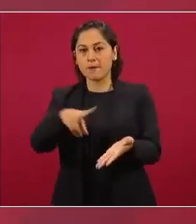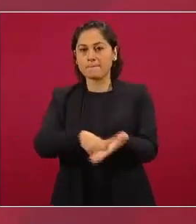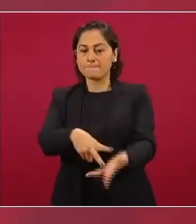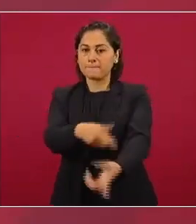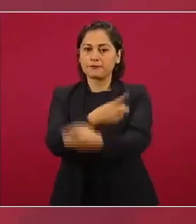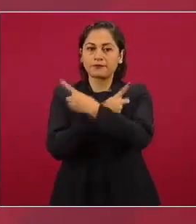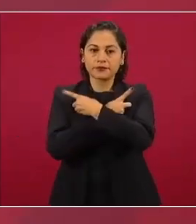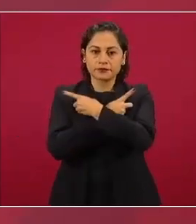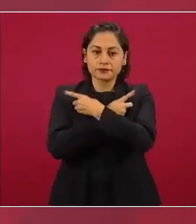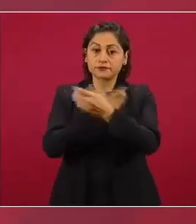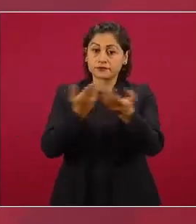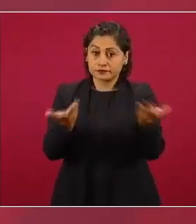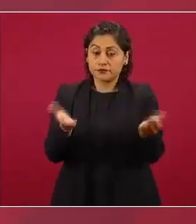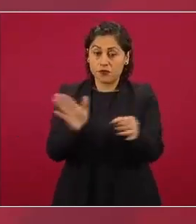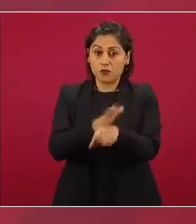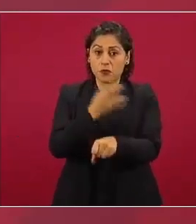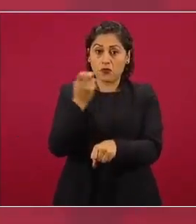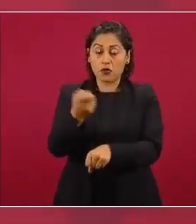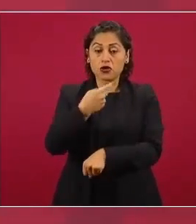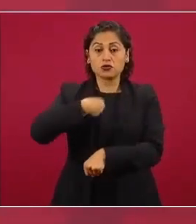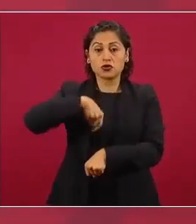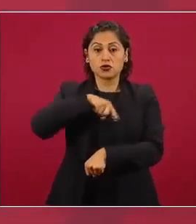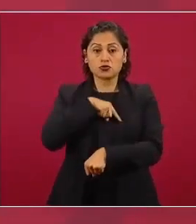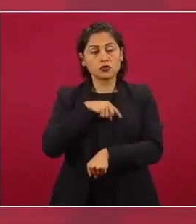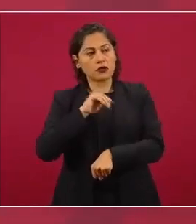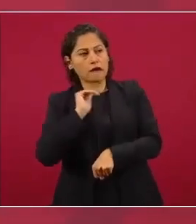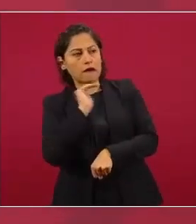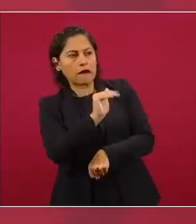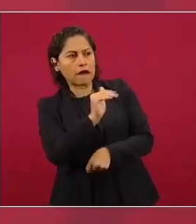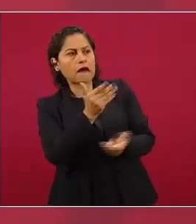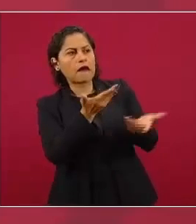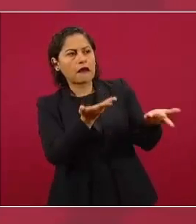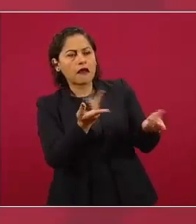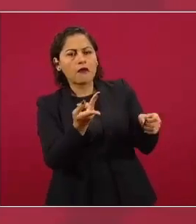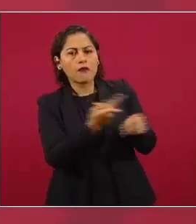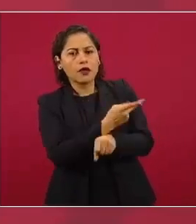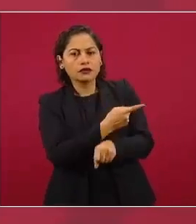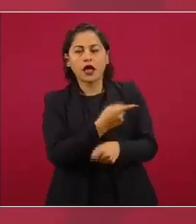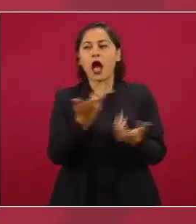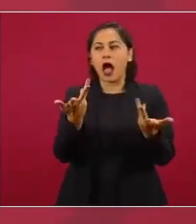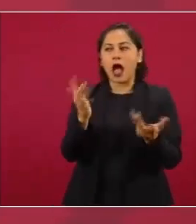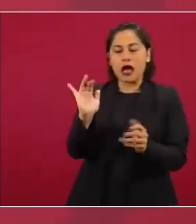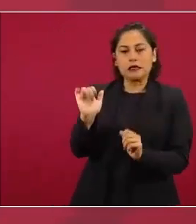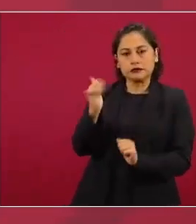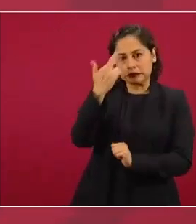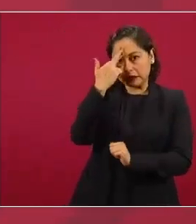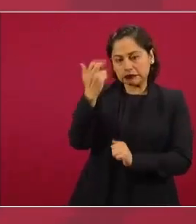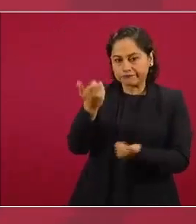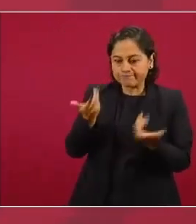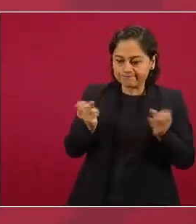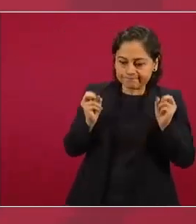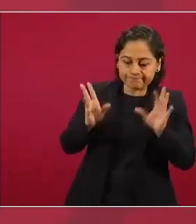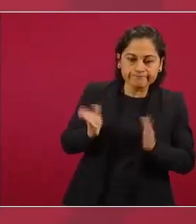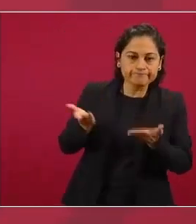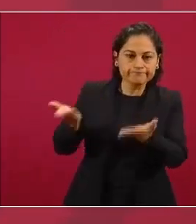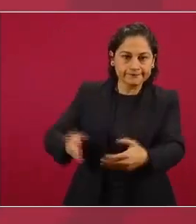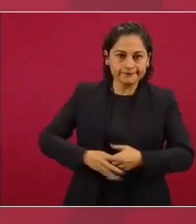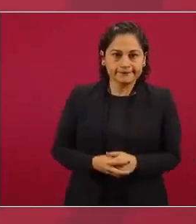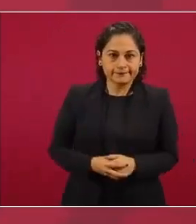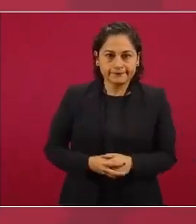y por eso tenemos autoridad política y ha habido esta relación de respeto